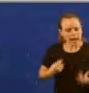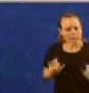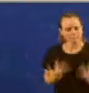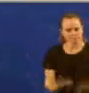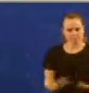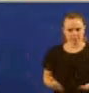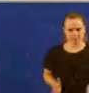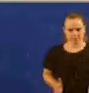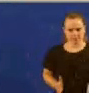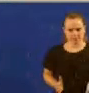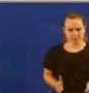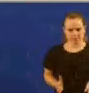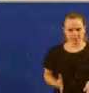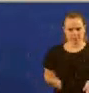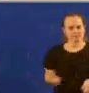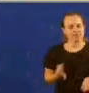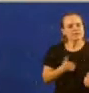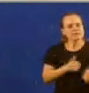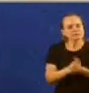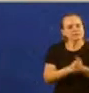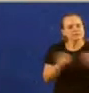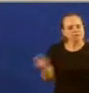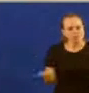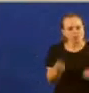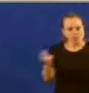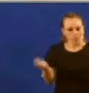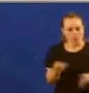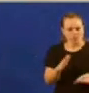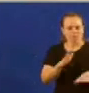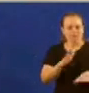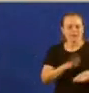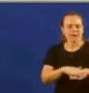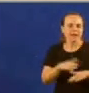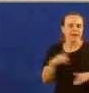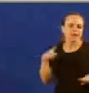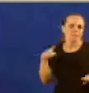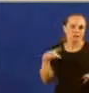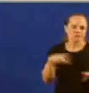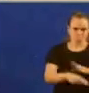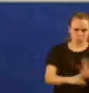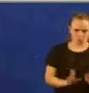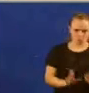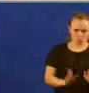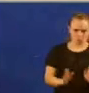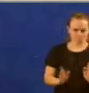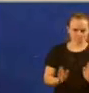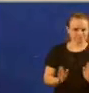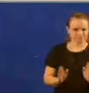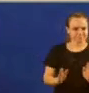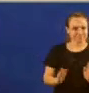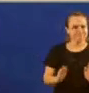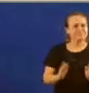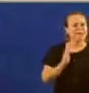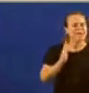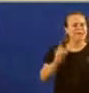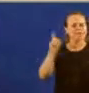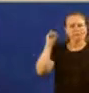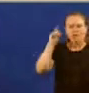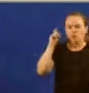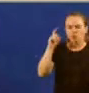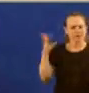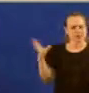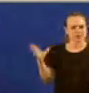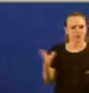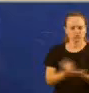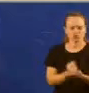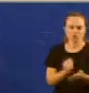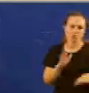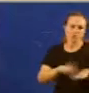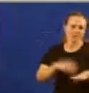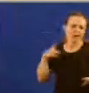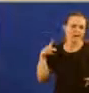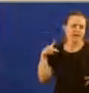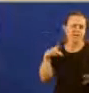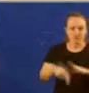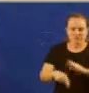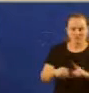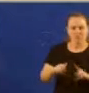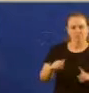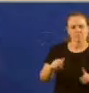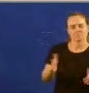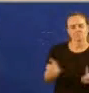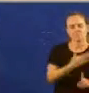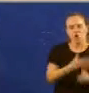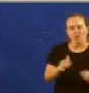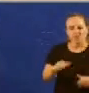o fomento e implantación da prevención en todas as etapas educativas, prevención da violencia de xénero ou machismo,